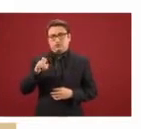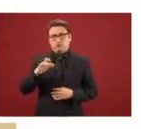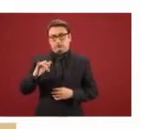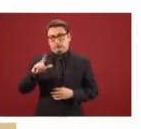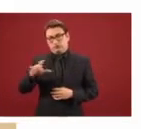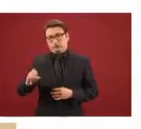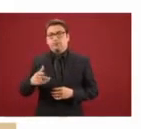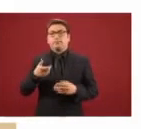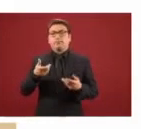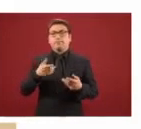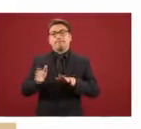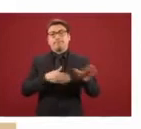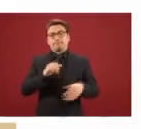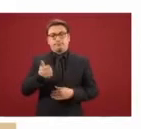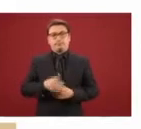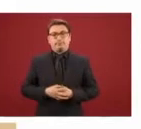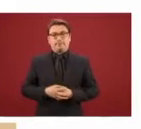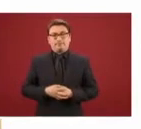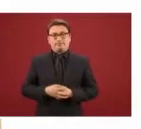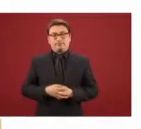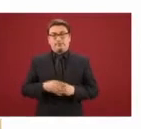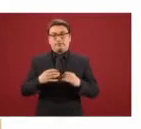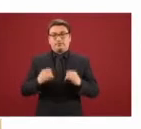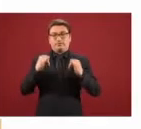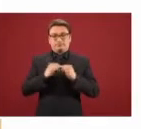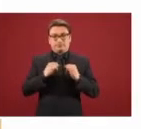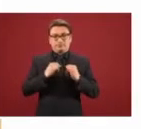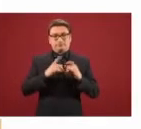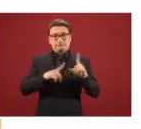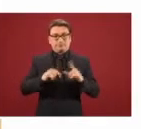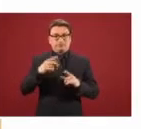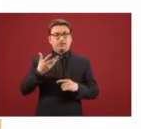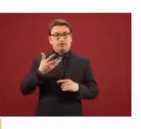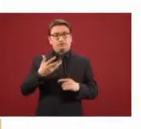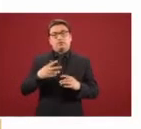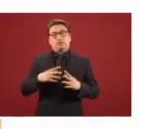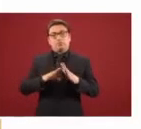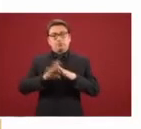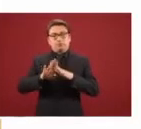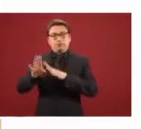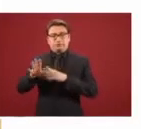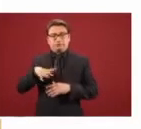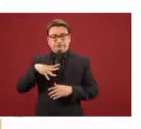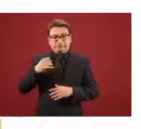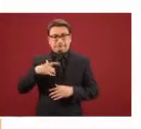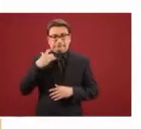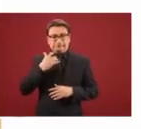La siguiente, por favor. Por parte del Instituto Nacional de Migración, que ha hecho un gran esfuerzo sin duda alguna,